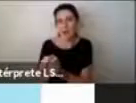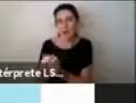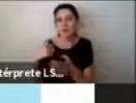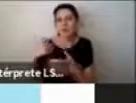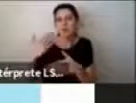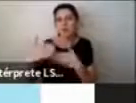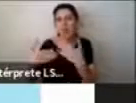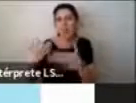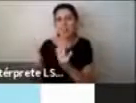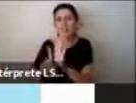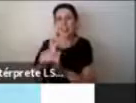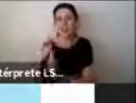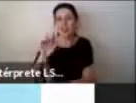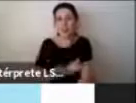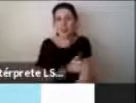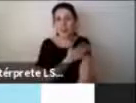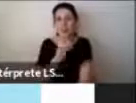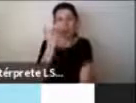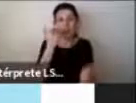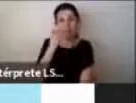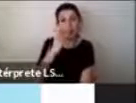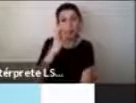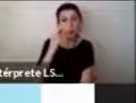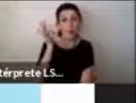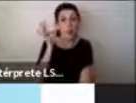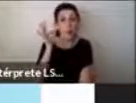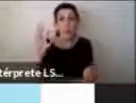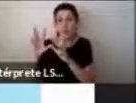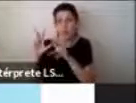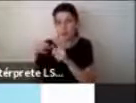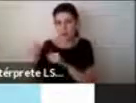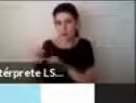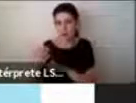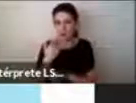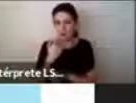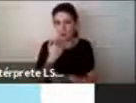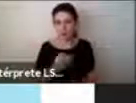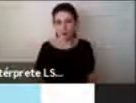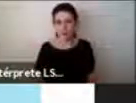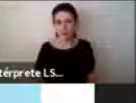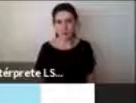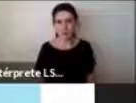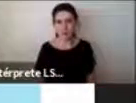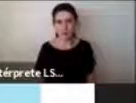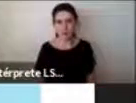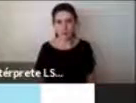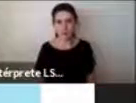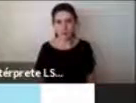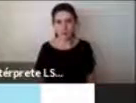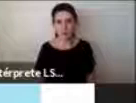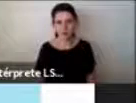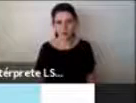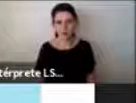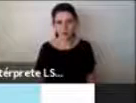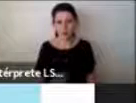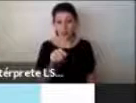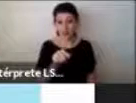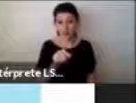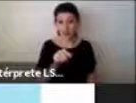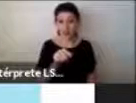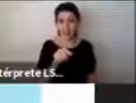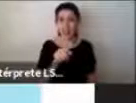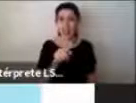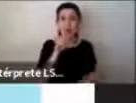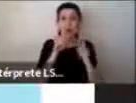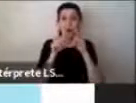presentar las portadas de cada uno de los libros este como les dije fue el libro que escribimos el cuento que escribimos al